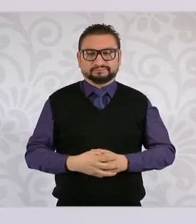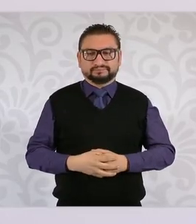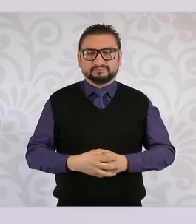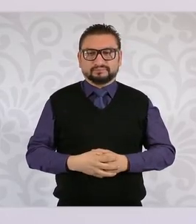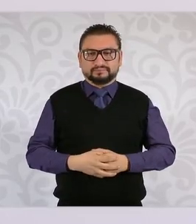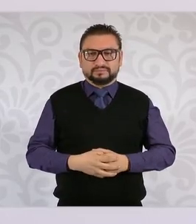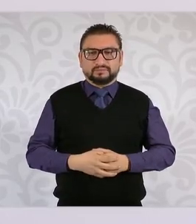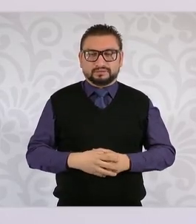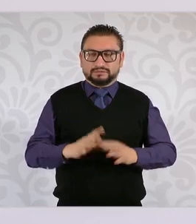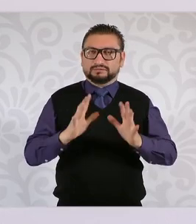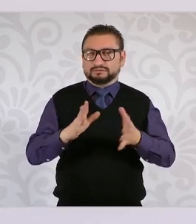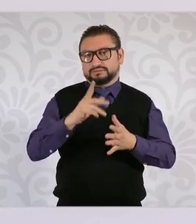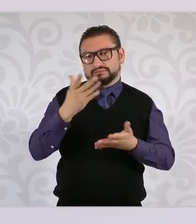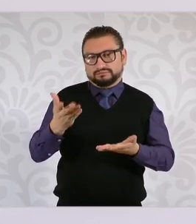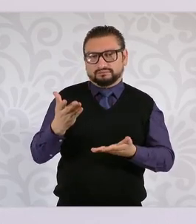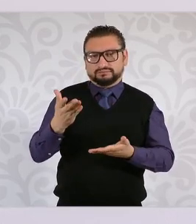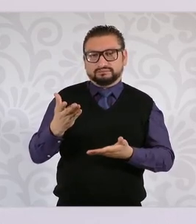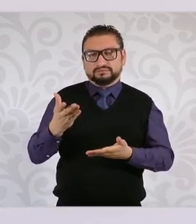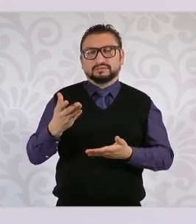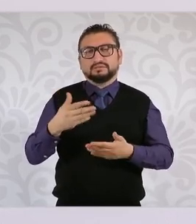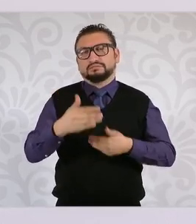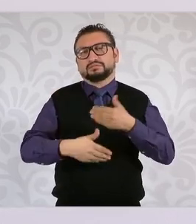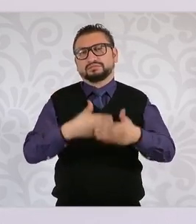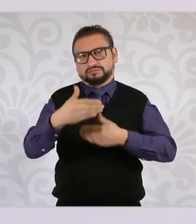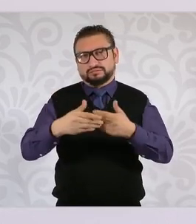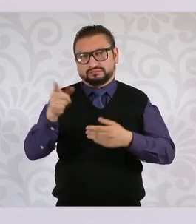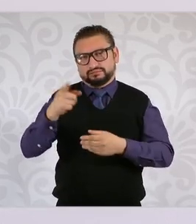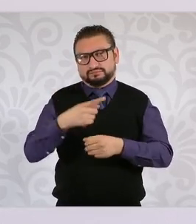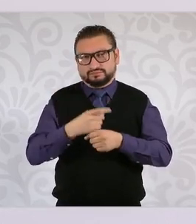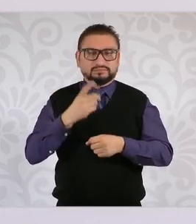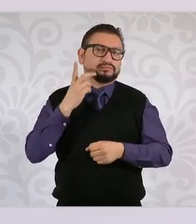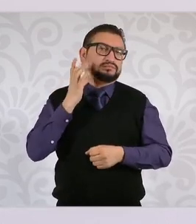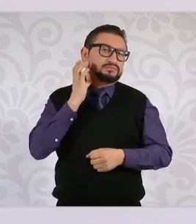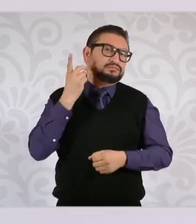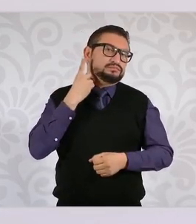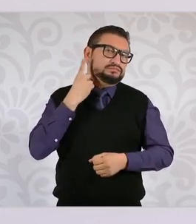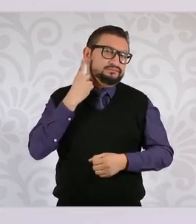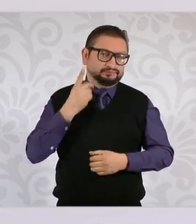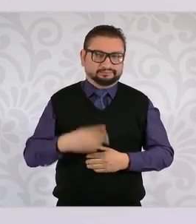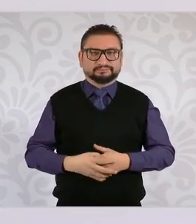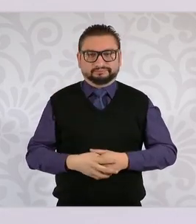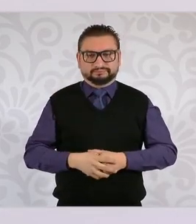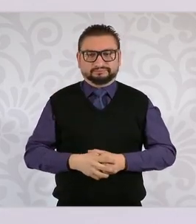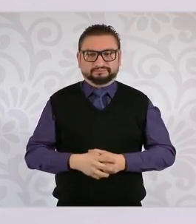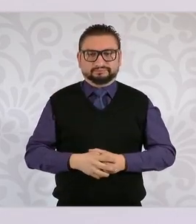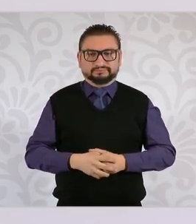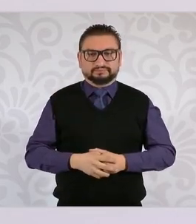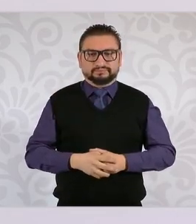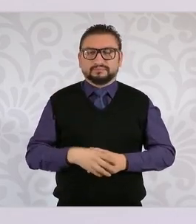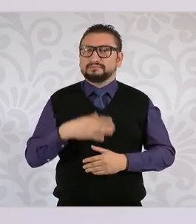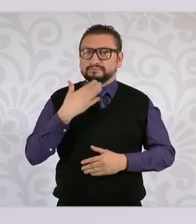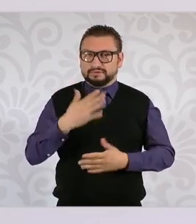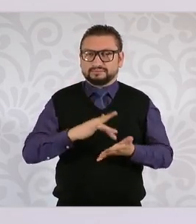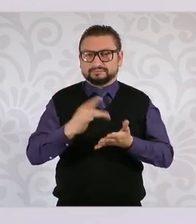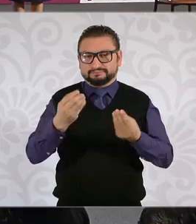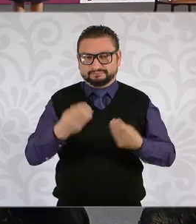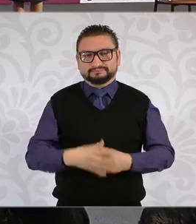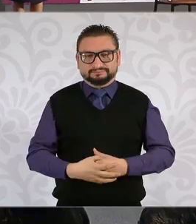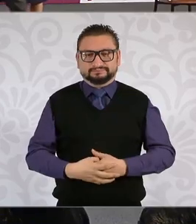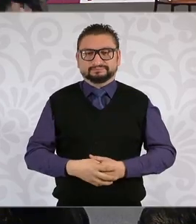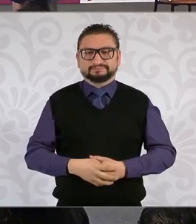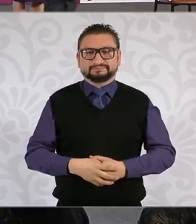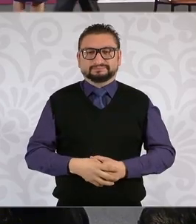Bueno, eso ya corresponderá eventualmente en diputados, va a ser Cámara de Diputados. Bien, pues muchísimas gracias. Permiso.